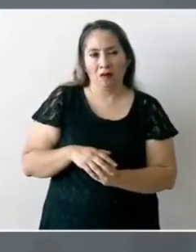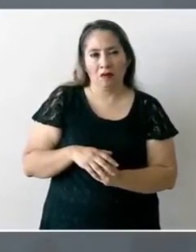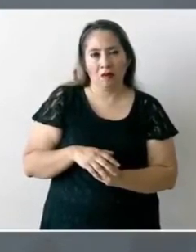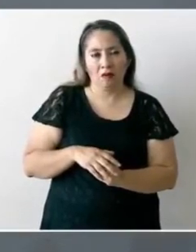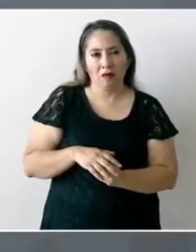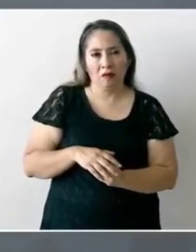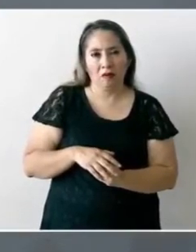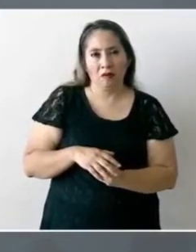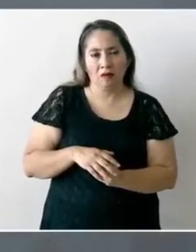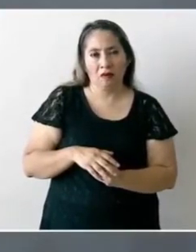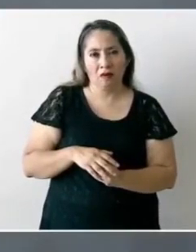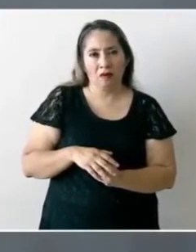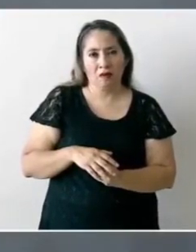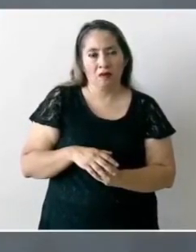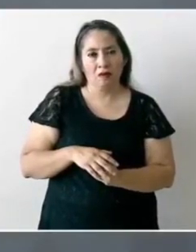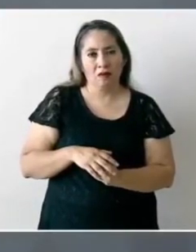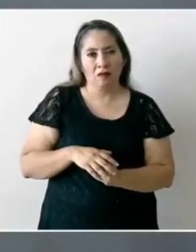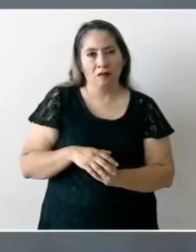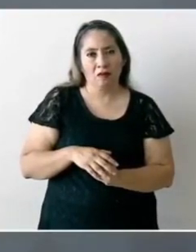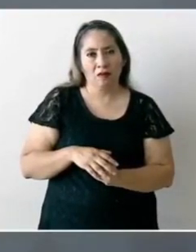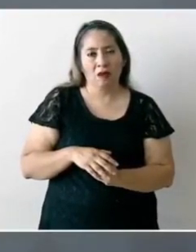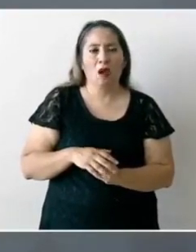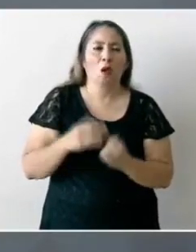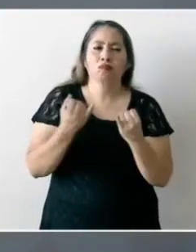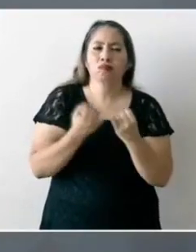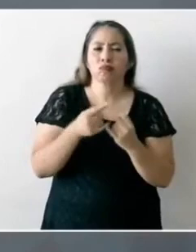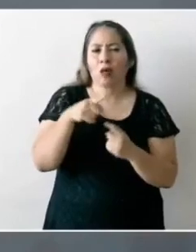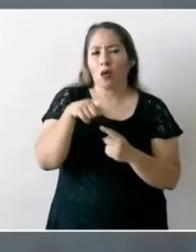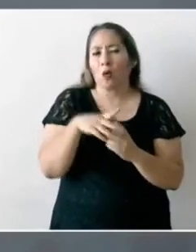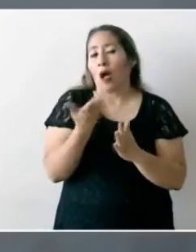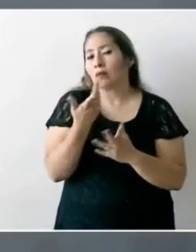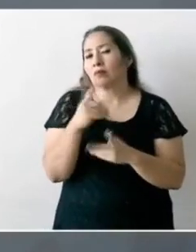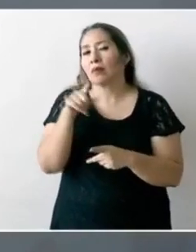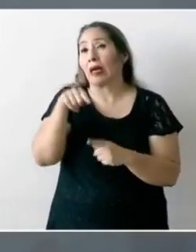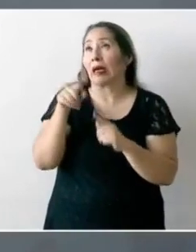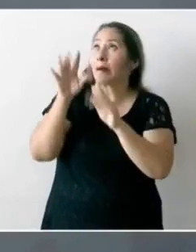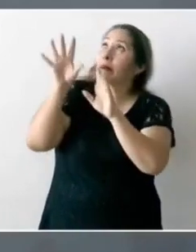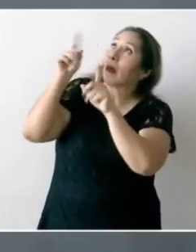los más grandes corruptos